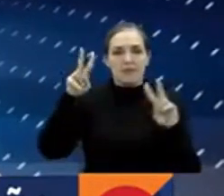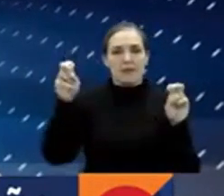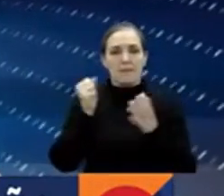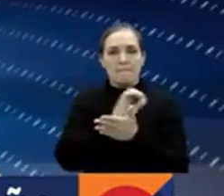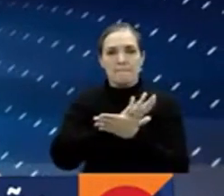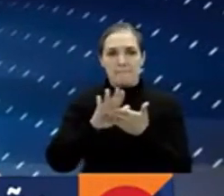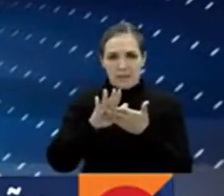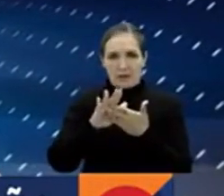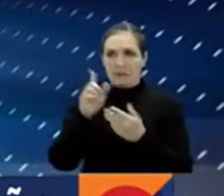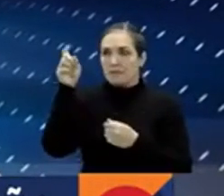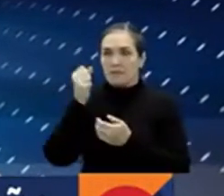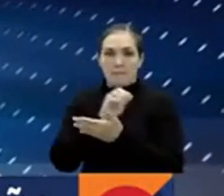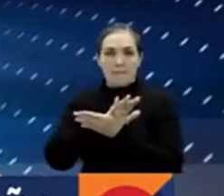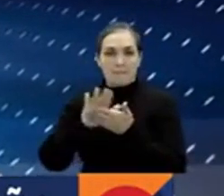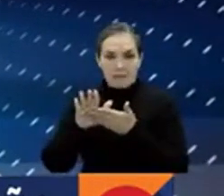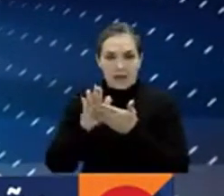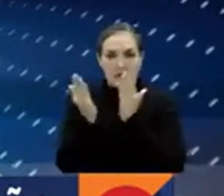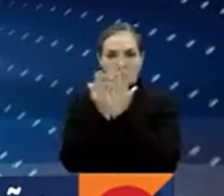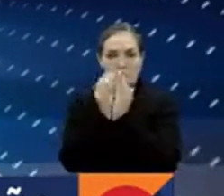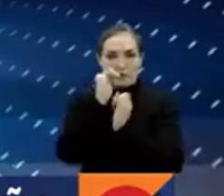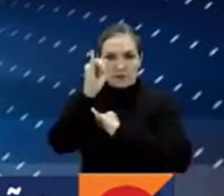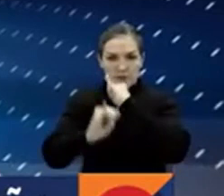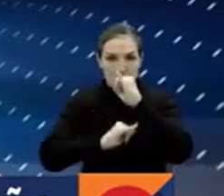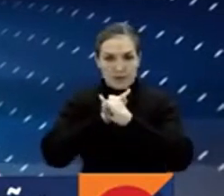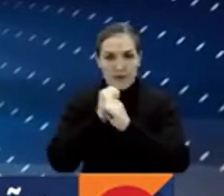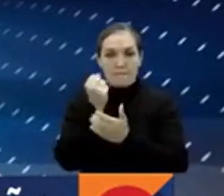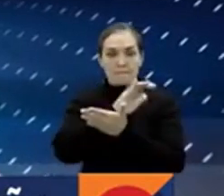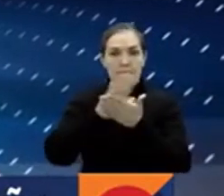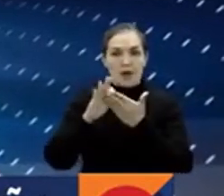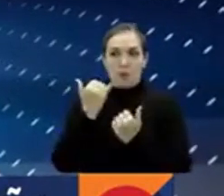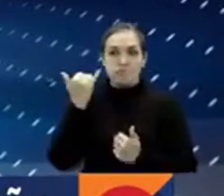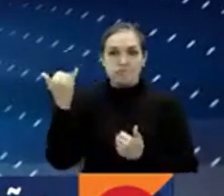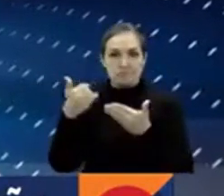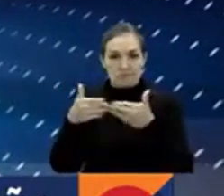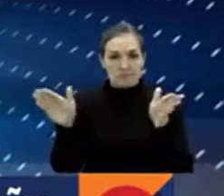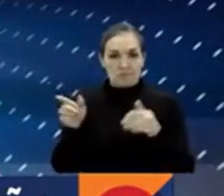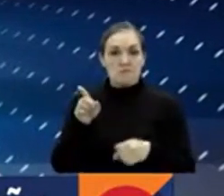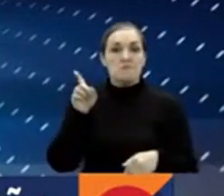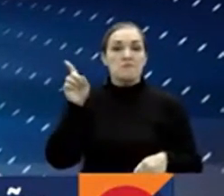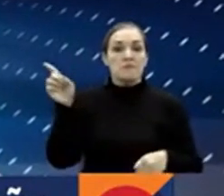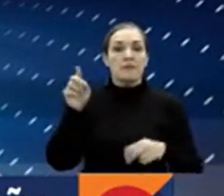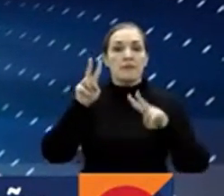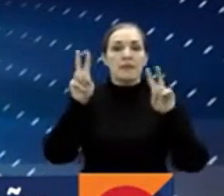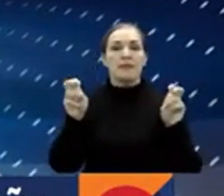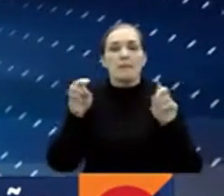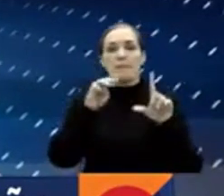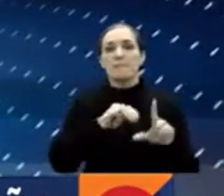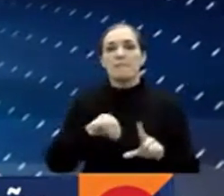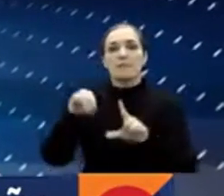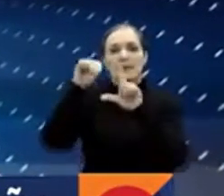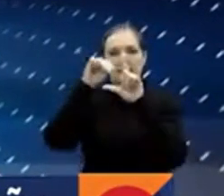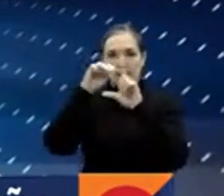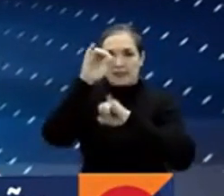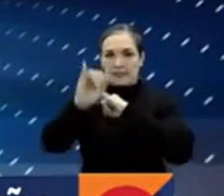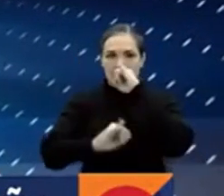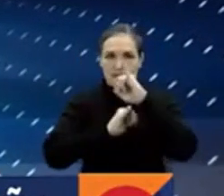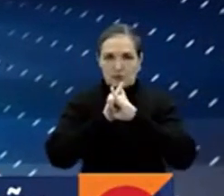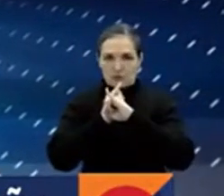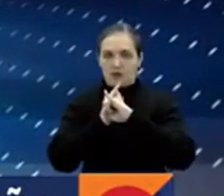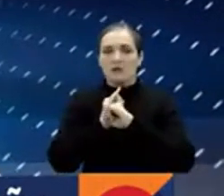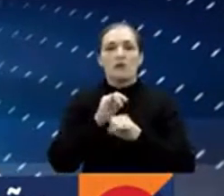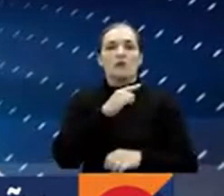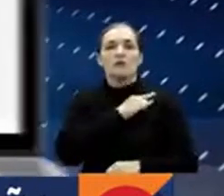Becas Luego, Becas de Estudios en el Exterior y Becas Vigentes, donde encontrará la opción Maestrías en Diferentes Áreas en la